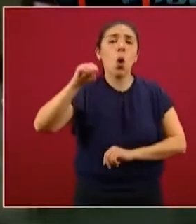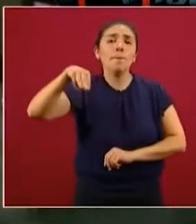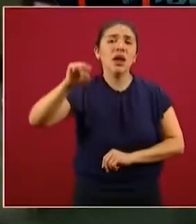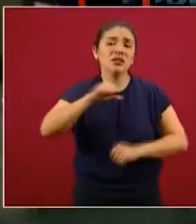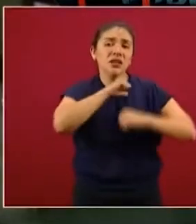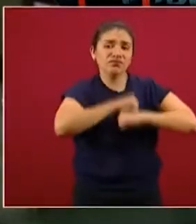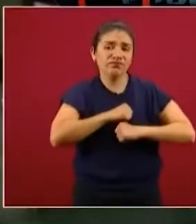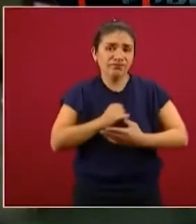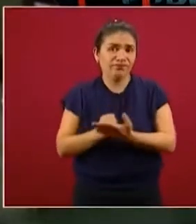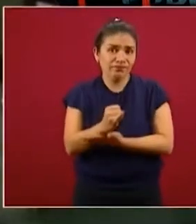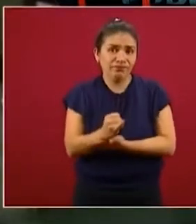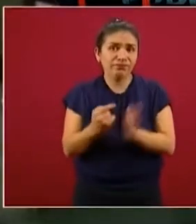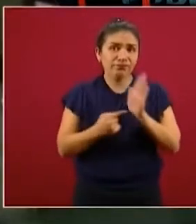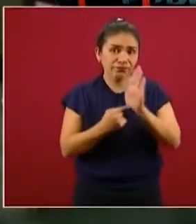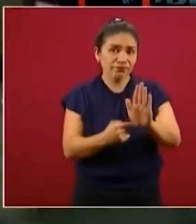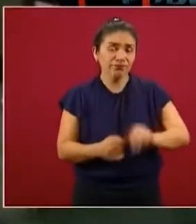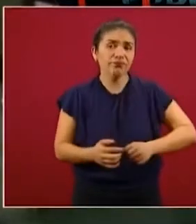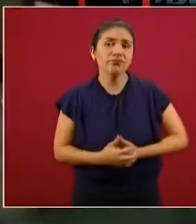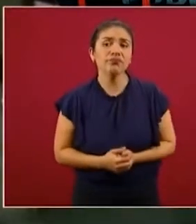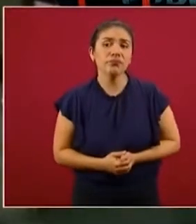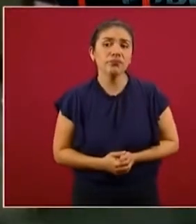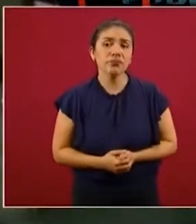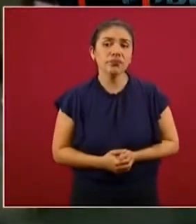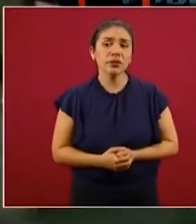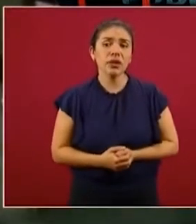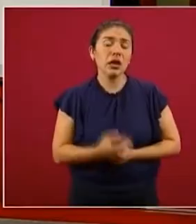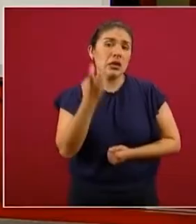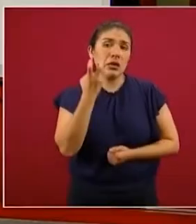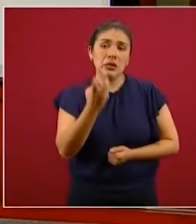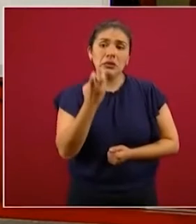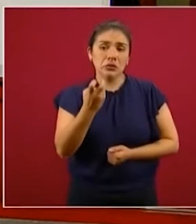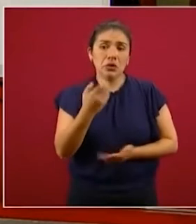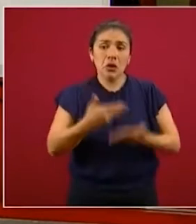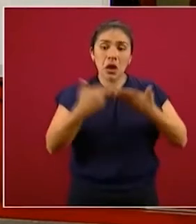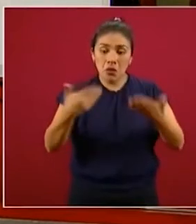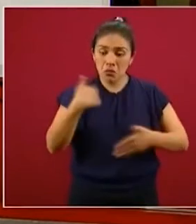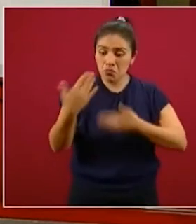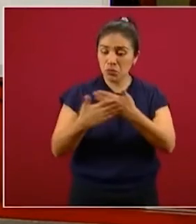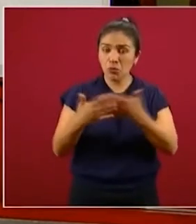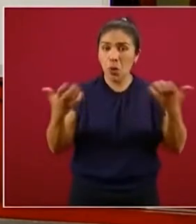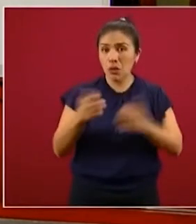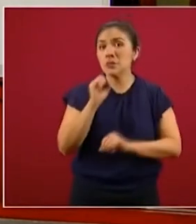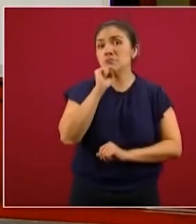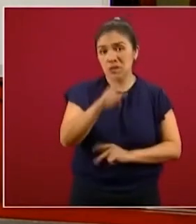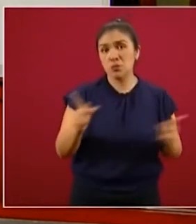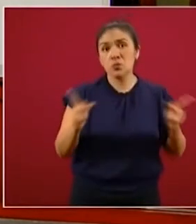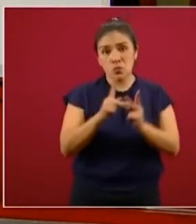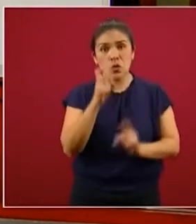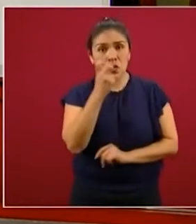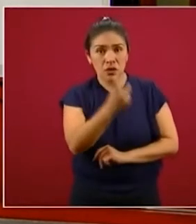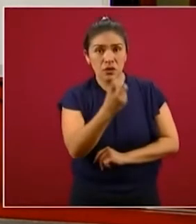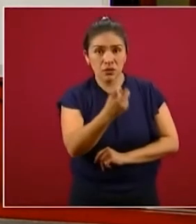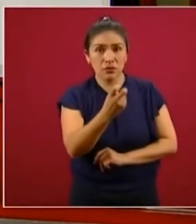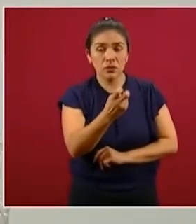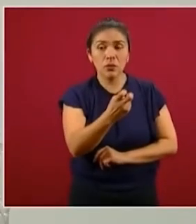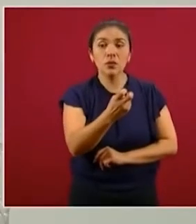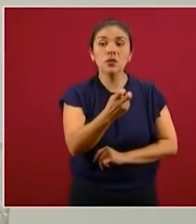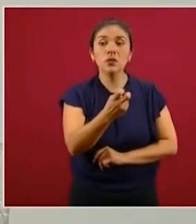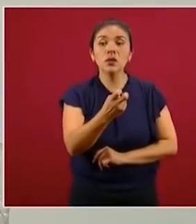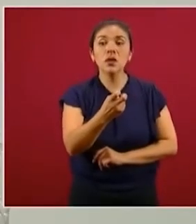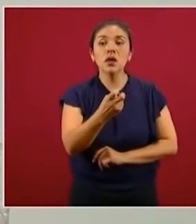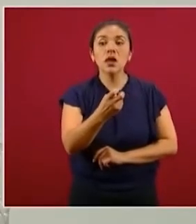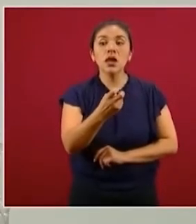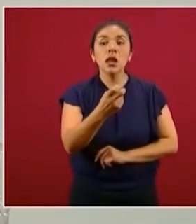la Salud, si no me equivoco. Entonces, lo que vamos a hacer es eso, la